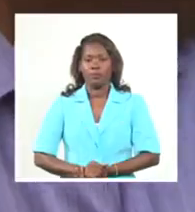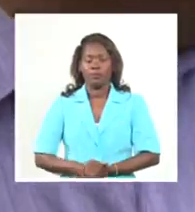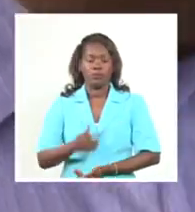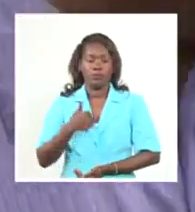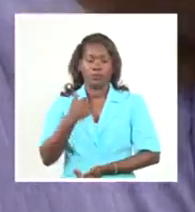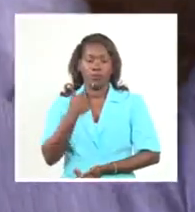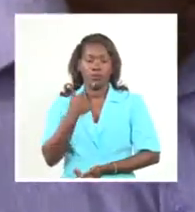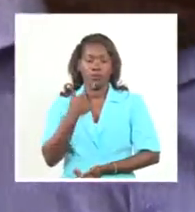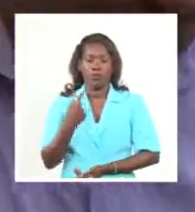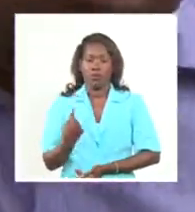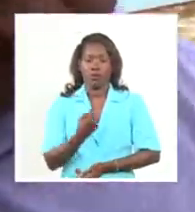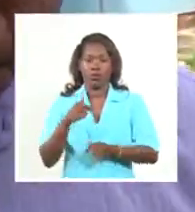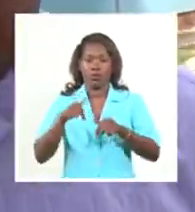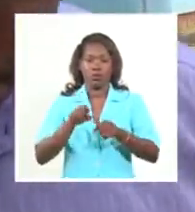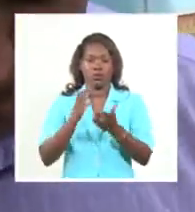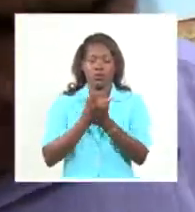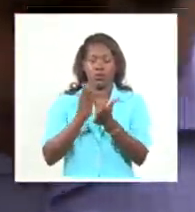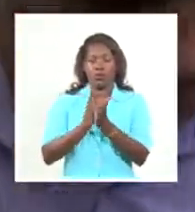Esto es una escuela.